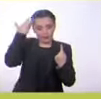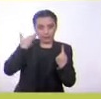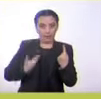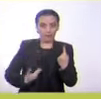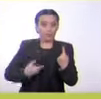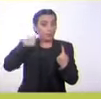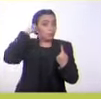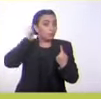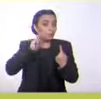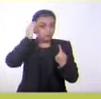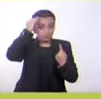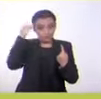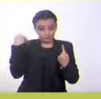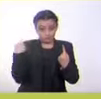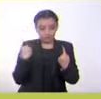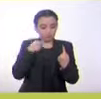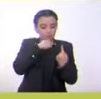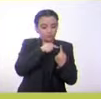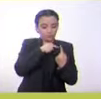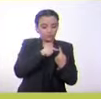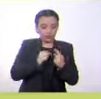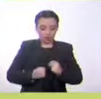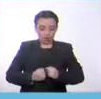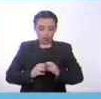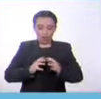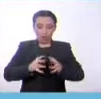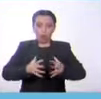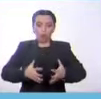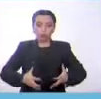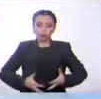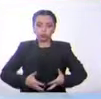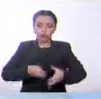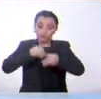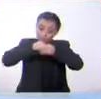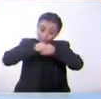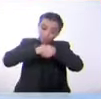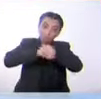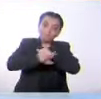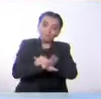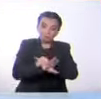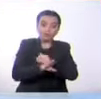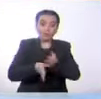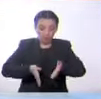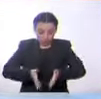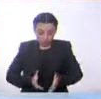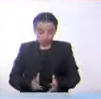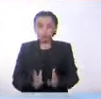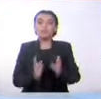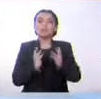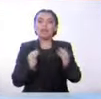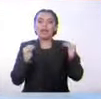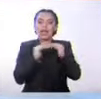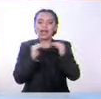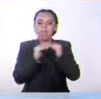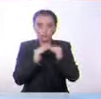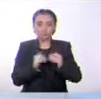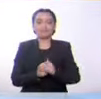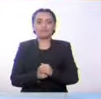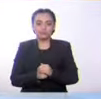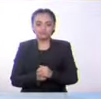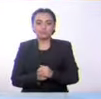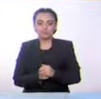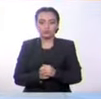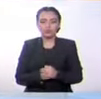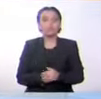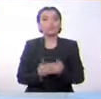crecemos en el vientre de nuestra madre antes de nacer. Muy bien, ahora veamos cuánto